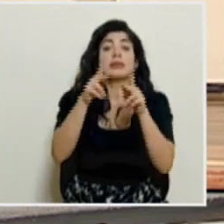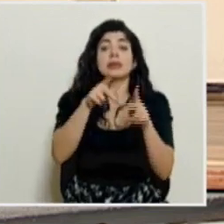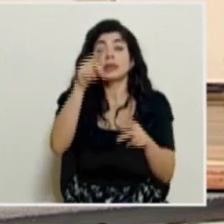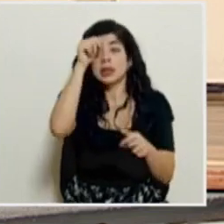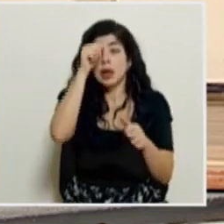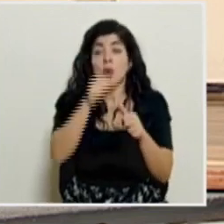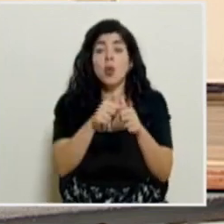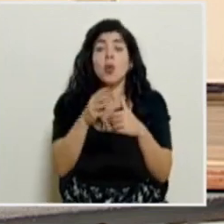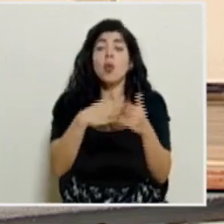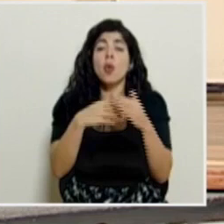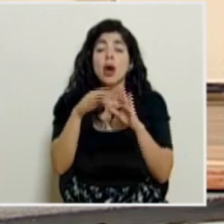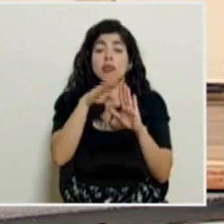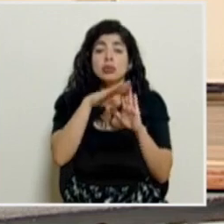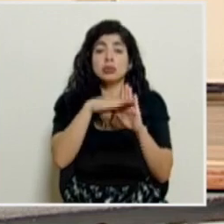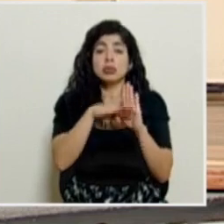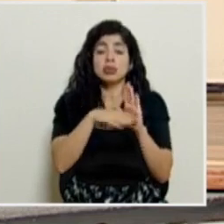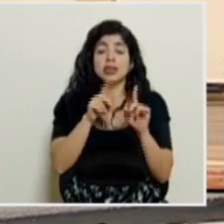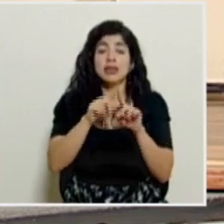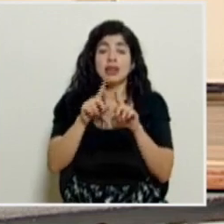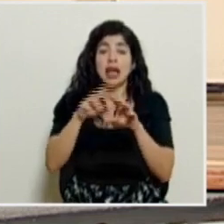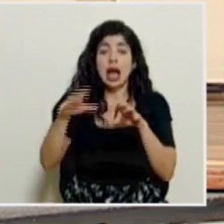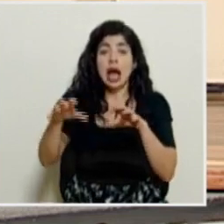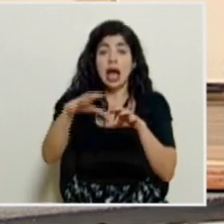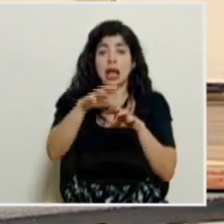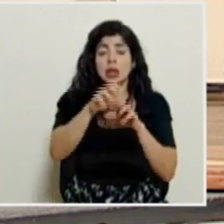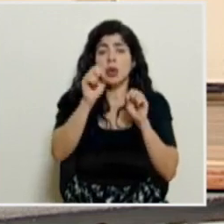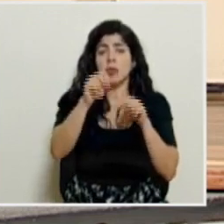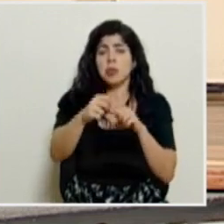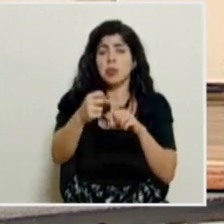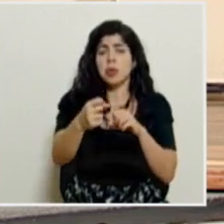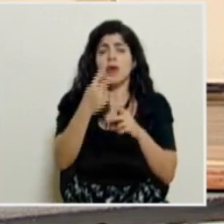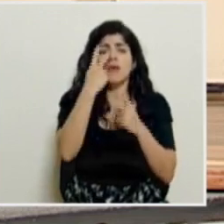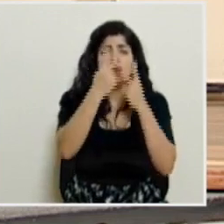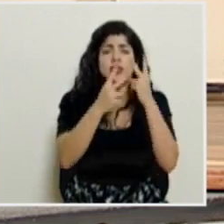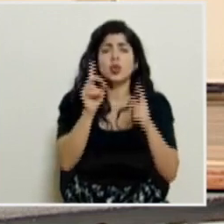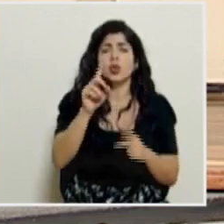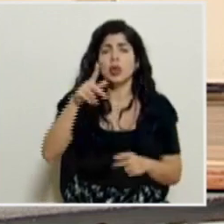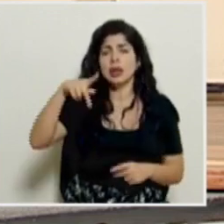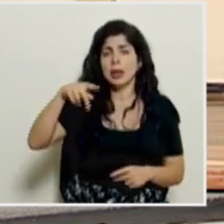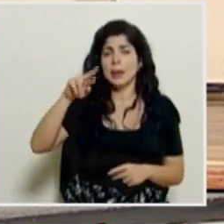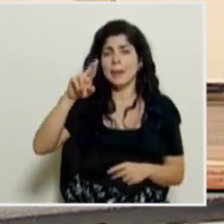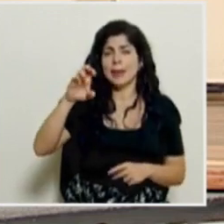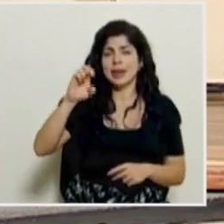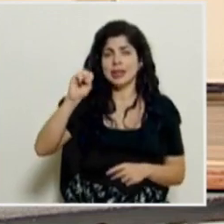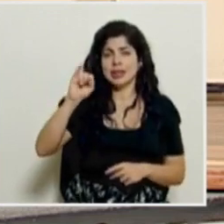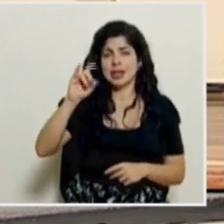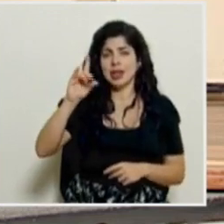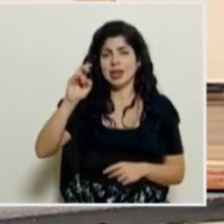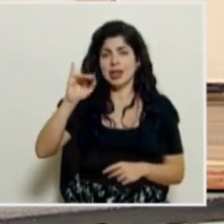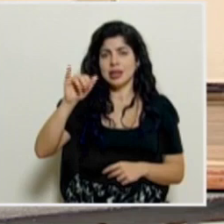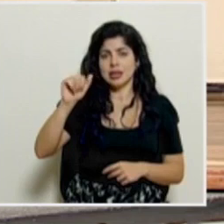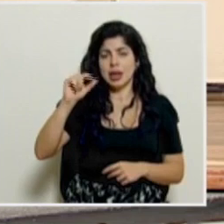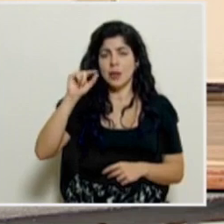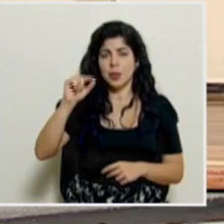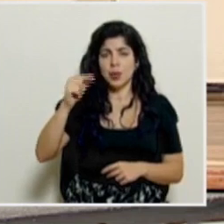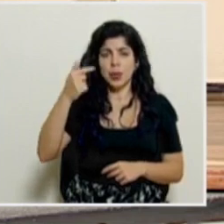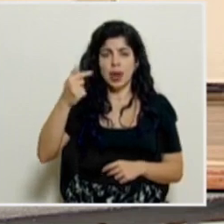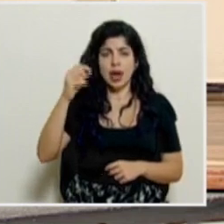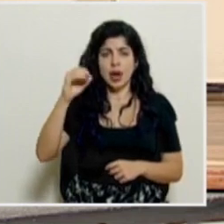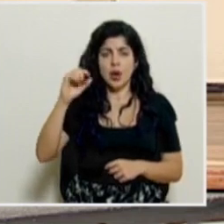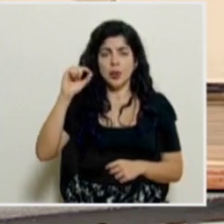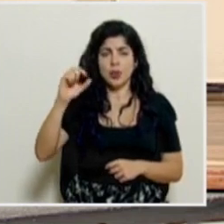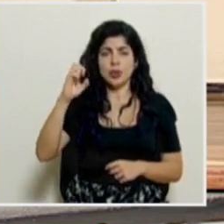consultar las medidas en los distintos cantones puede visitar el sitio presidencia.go.cr barra